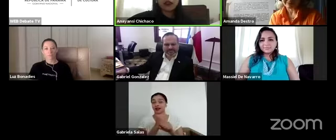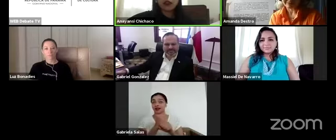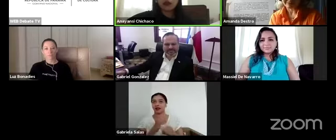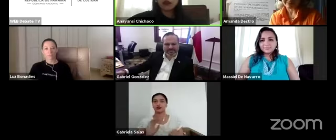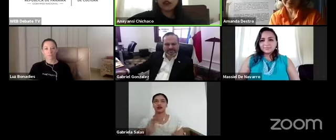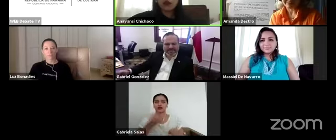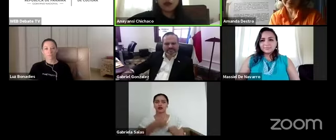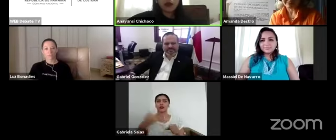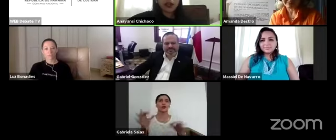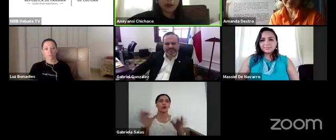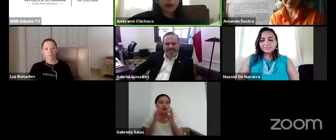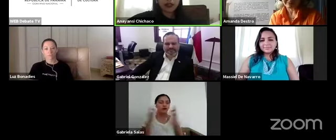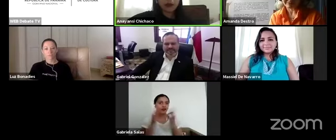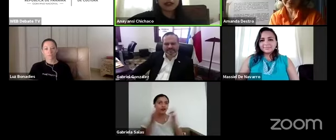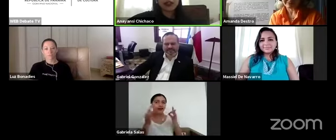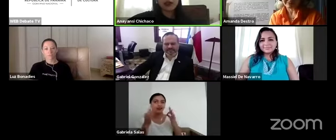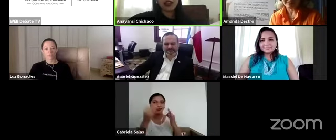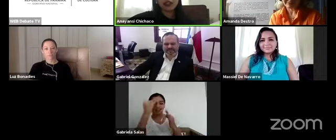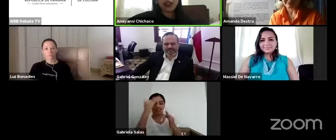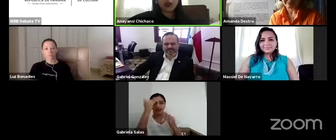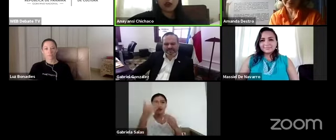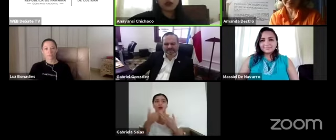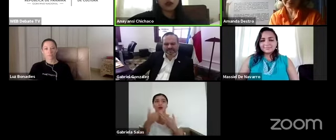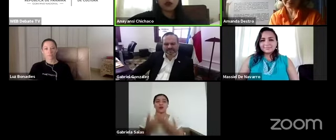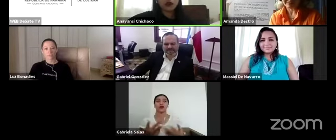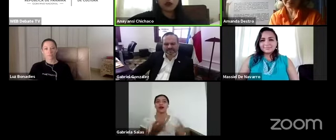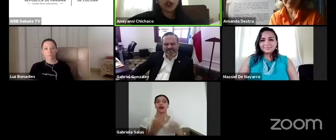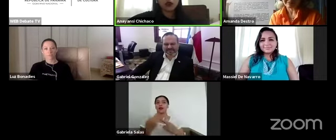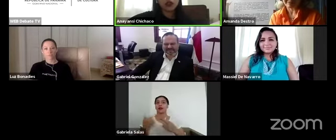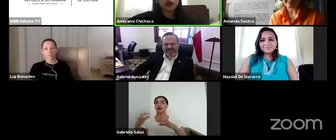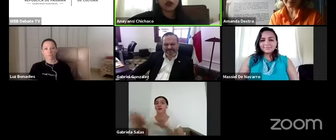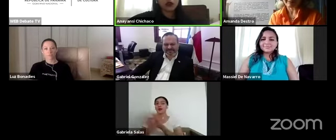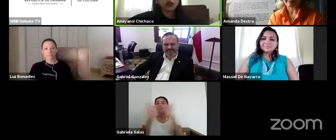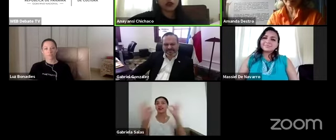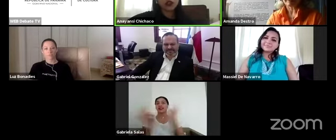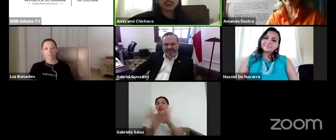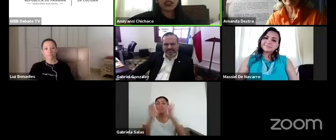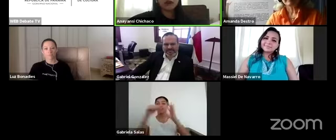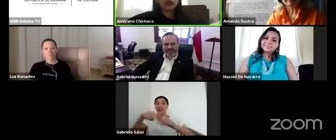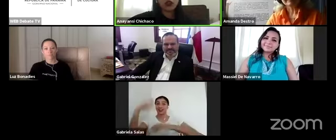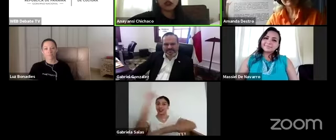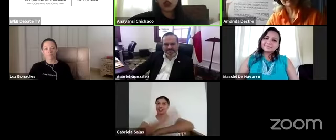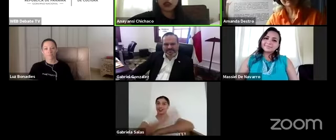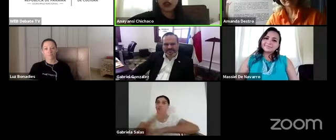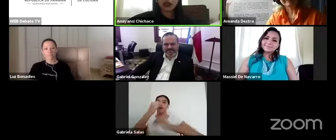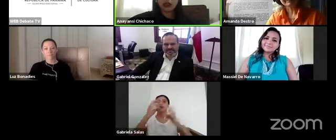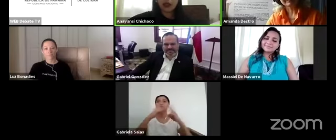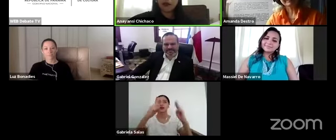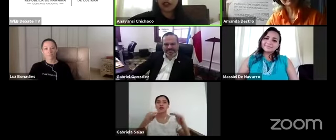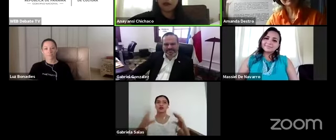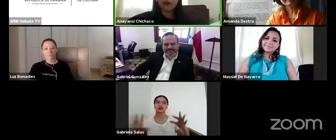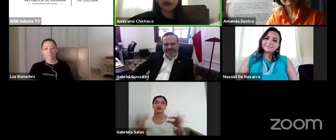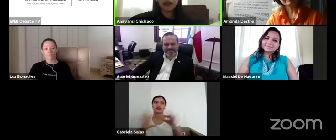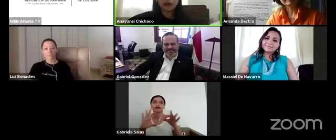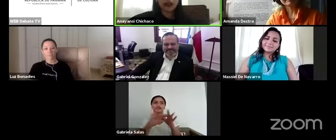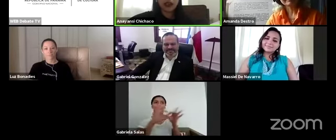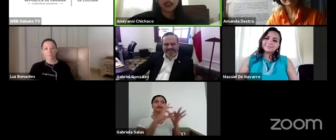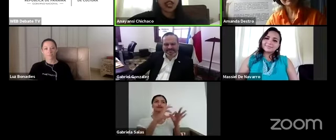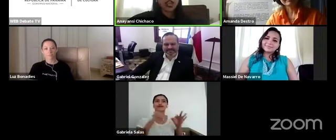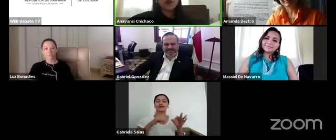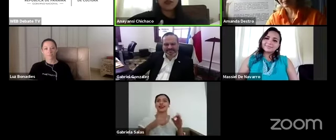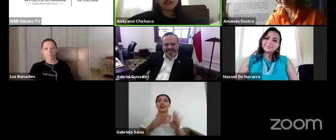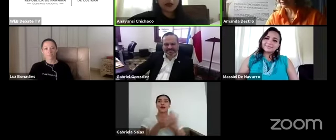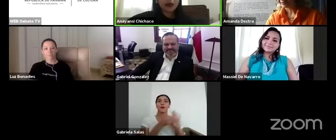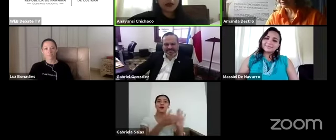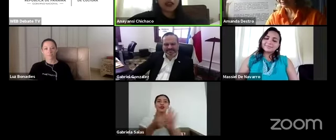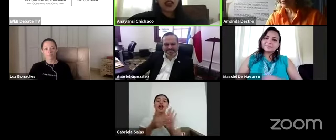sabiendo que hemos tenido muy buena respuesta para celebrar el día de hoy muchos museos se han unido a nosotros y han mostrado todas sus actividades para que puedan participar